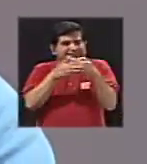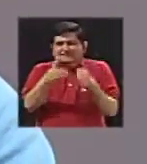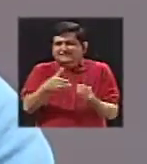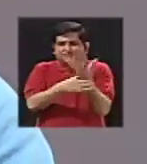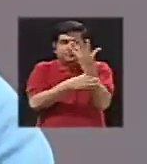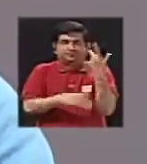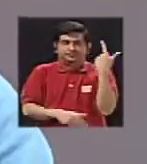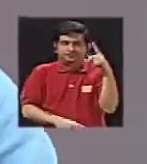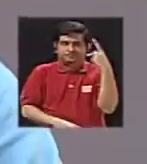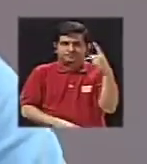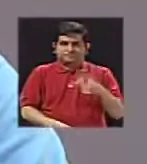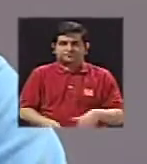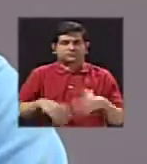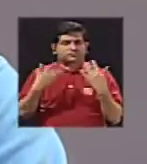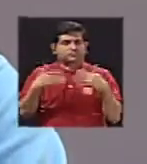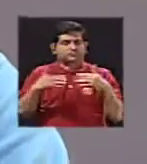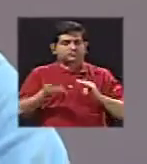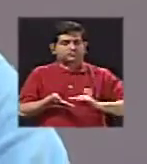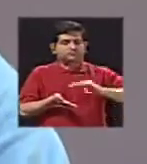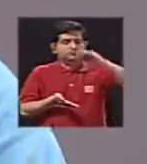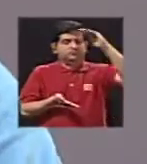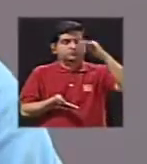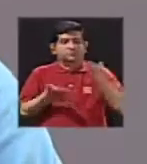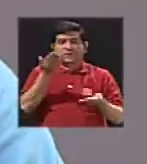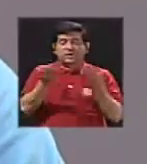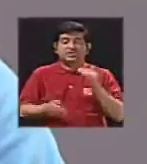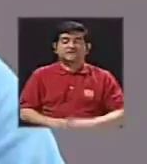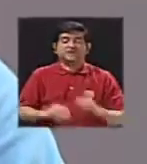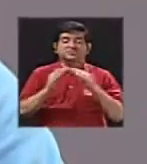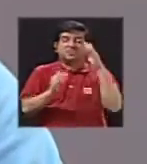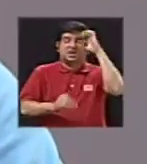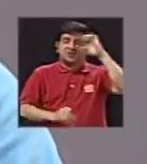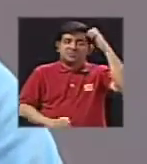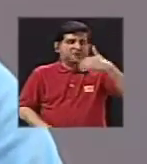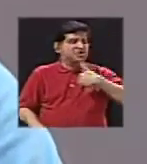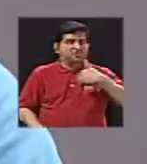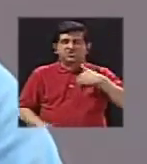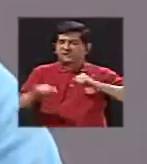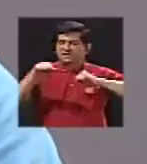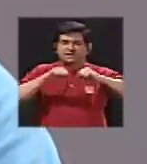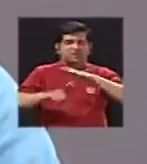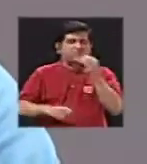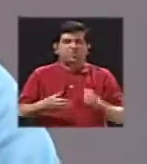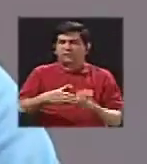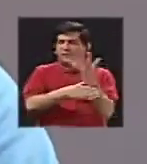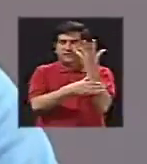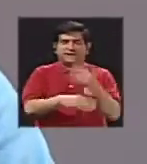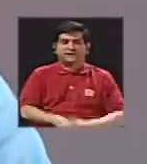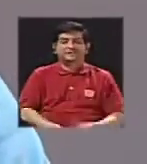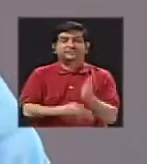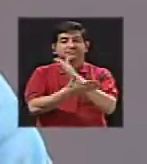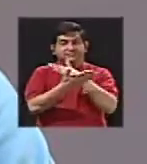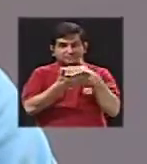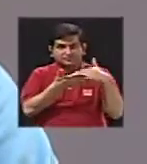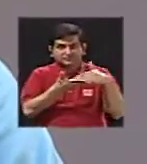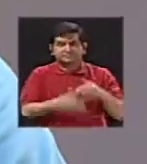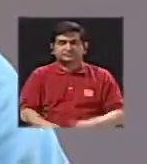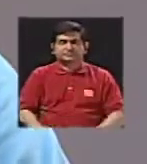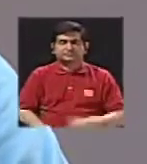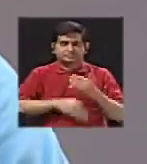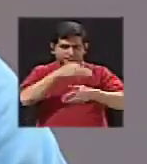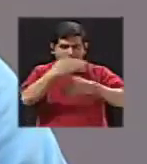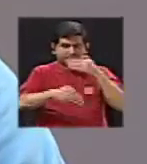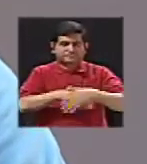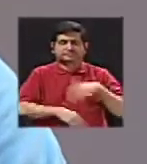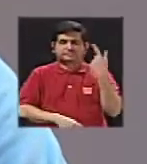el riesgo es, pues, muchísimo mayor que en vivir en Europa donde no tiembla, donde no hay volcanes. Entonces, es parte de la gestión